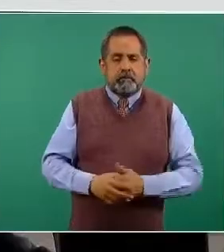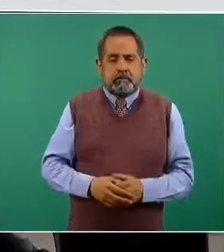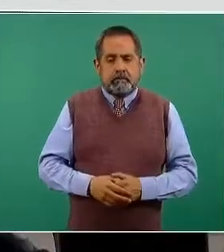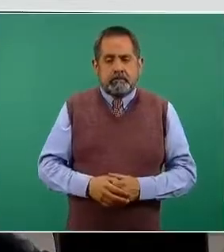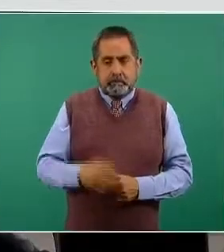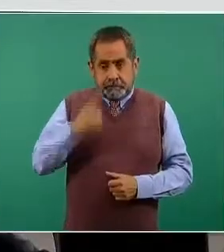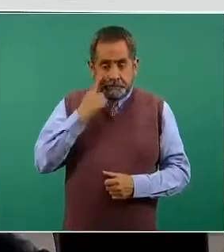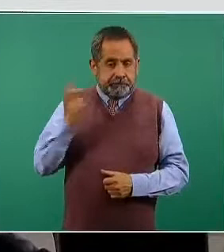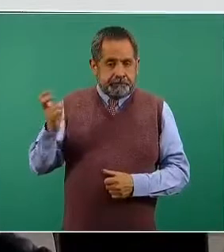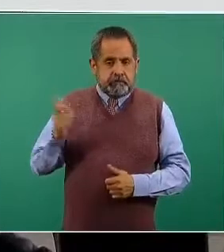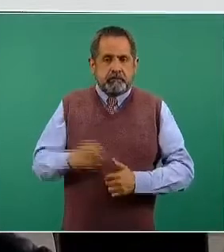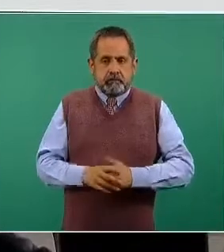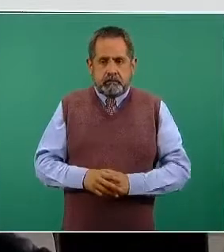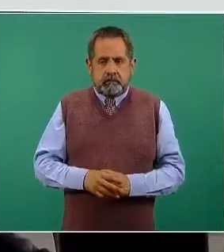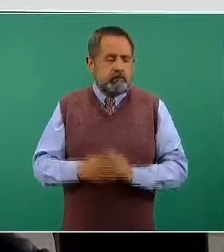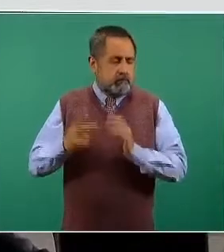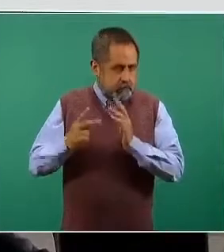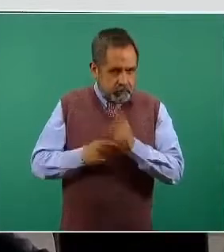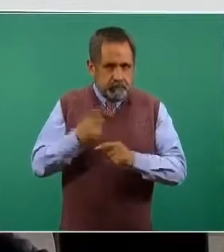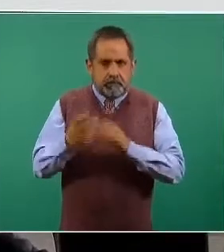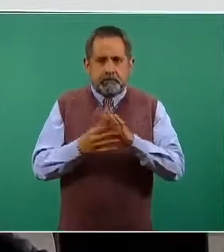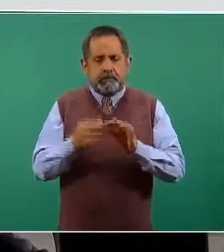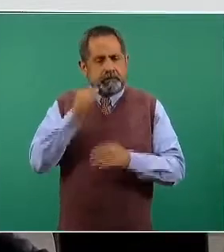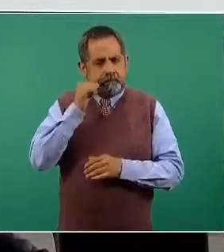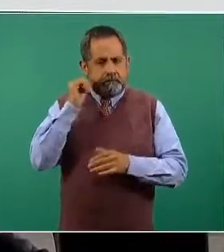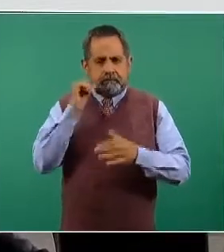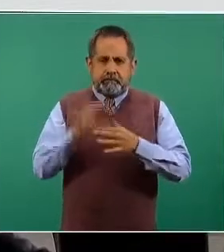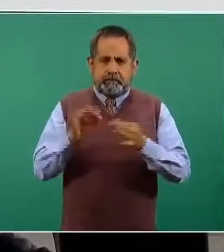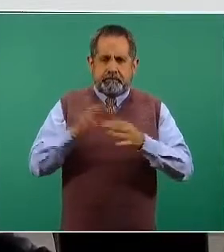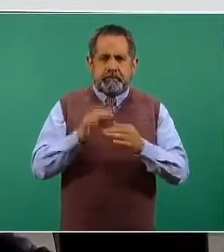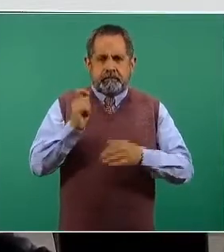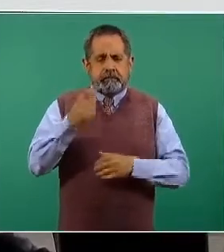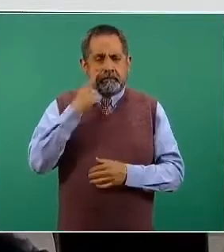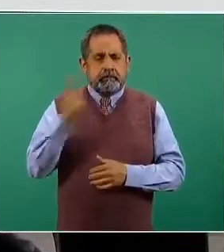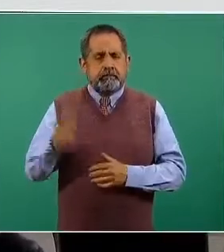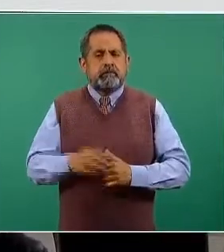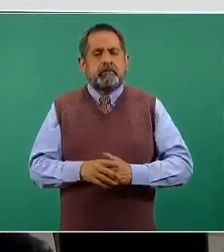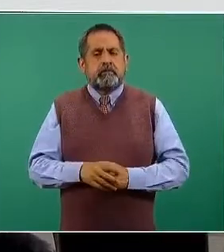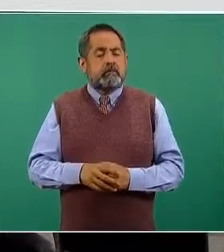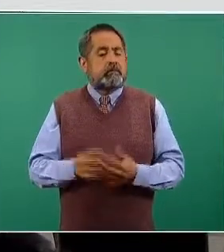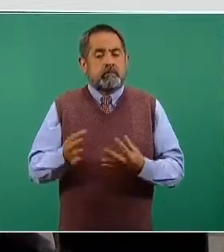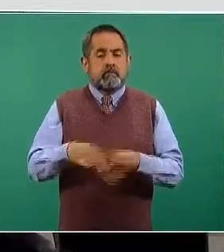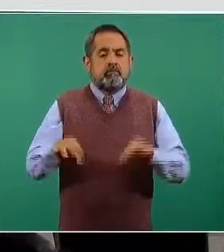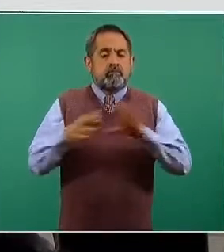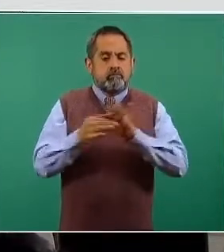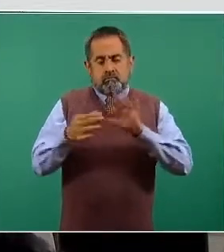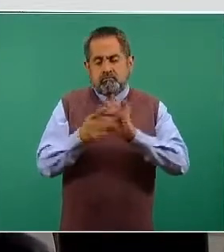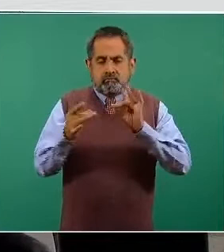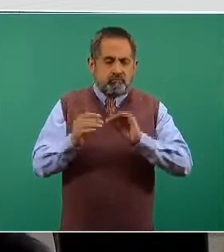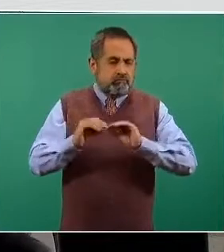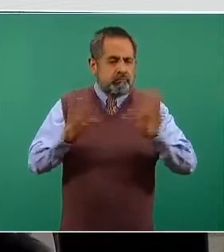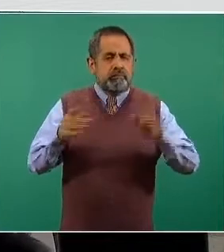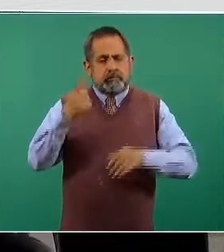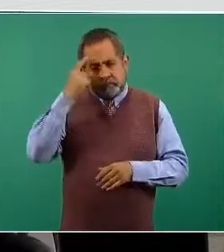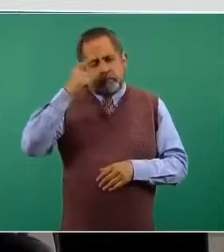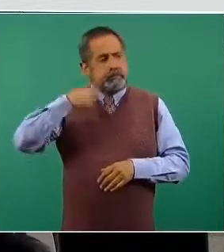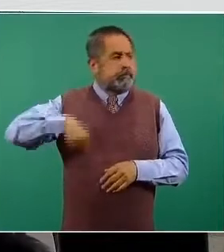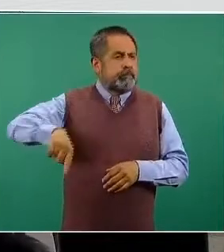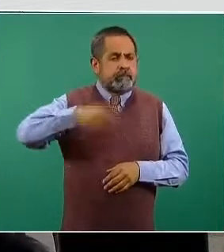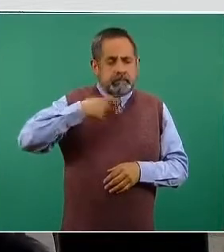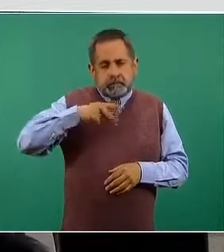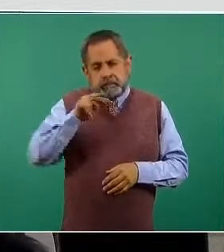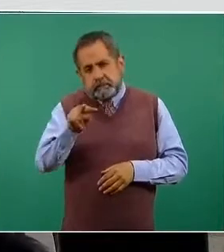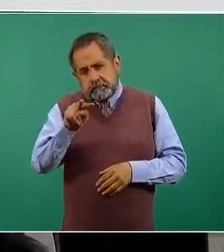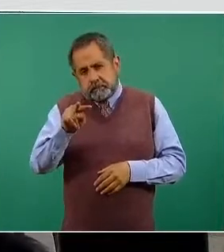Justo el punto que quiero volver a comentar, ayer lo destacábamos, pero vemos que es importante aclararlo para que la población lo